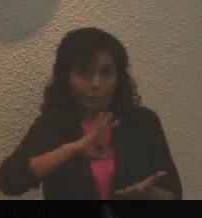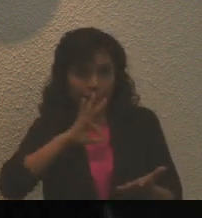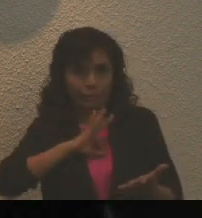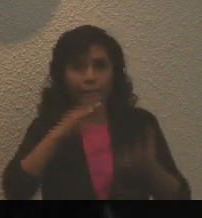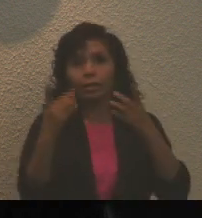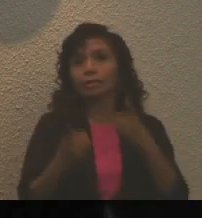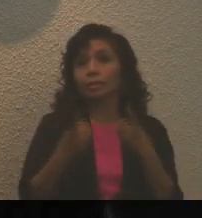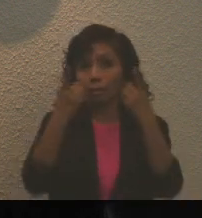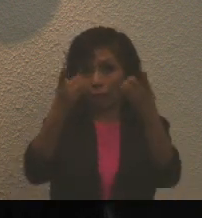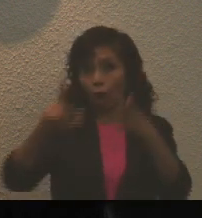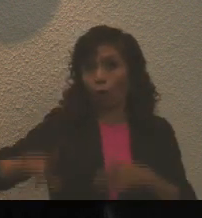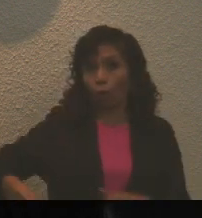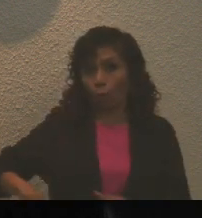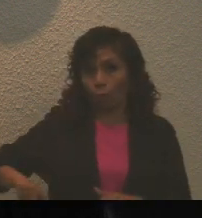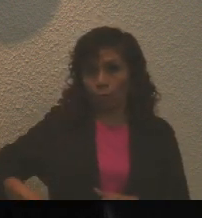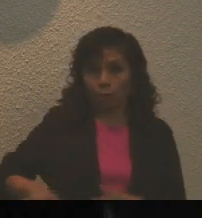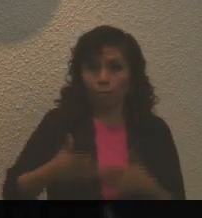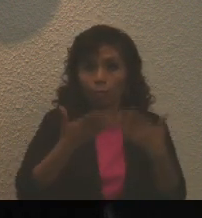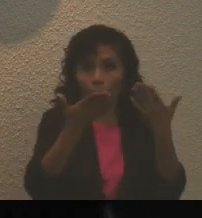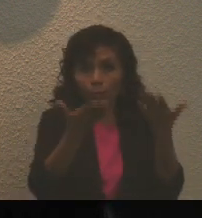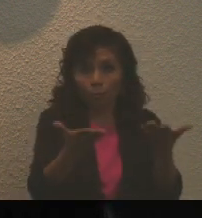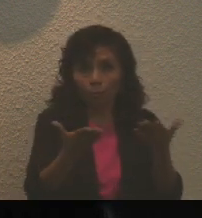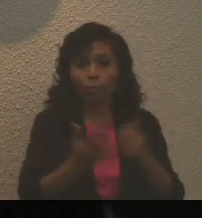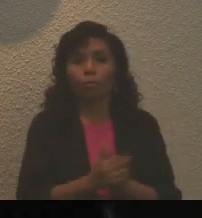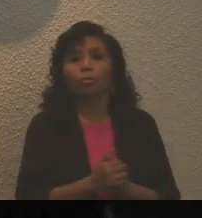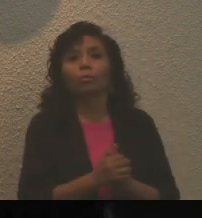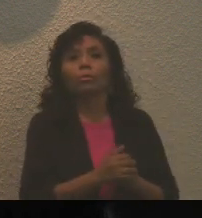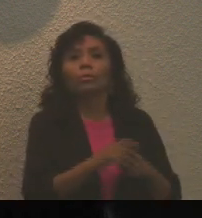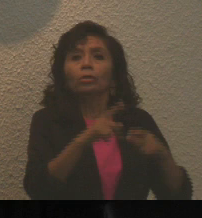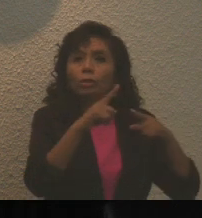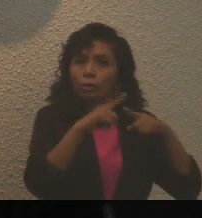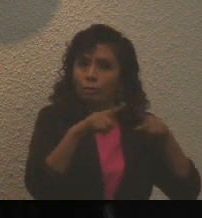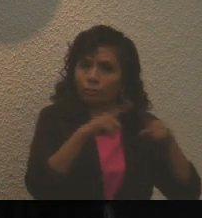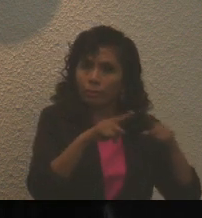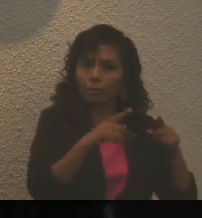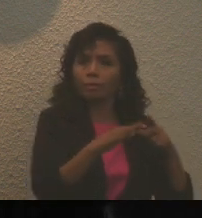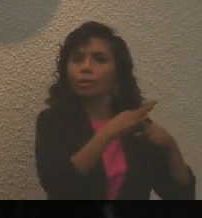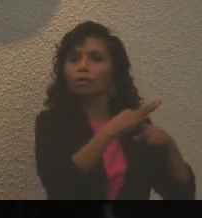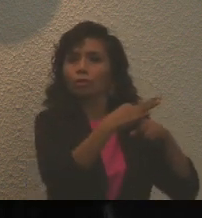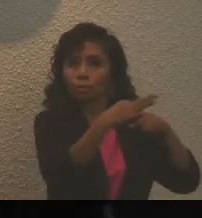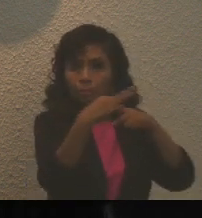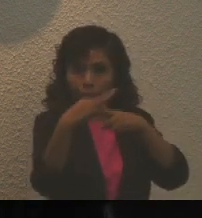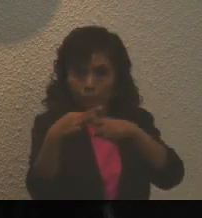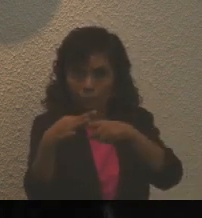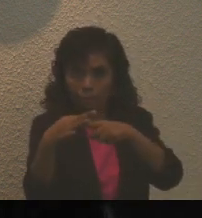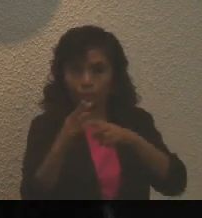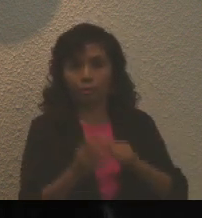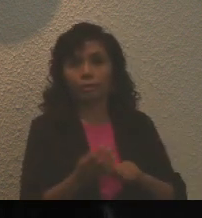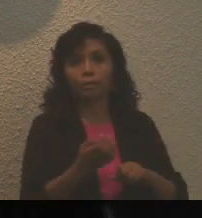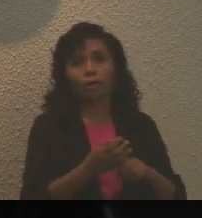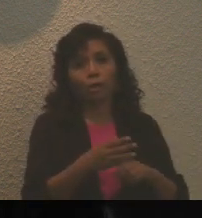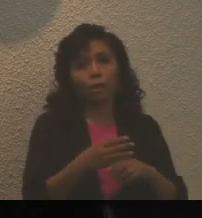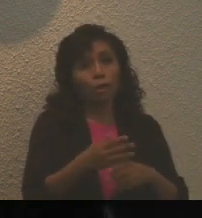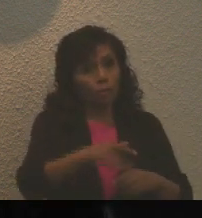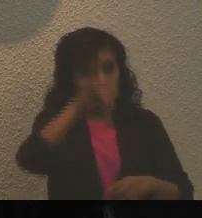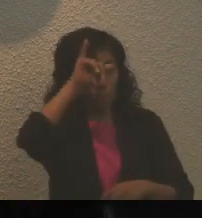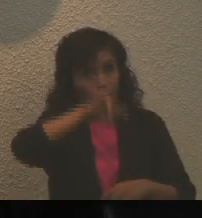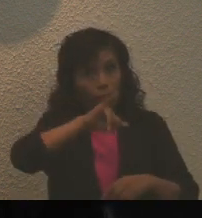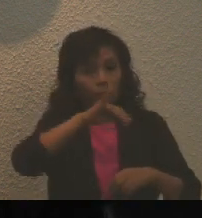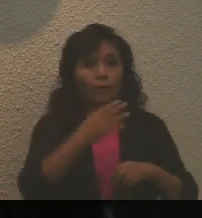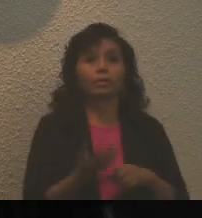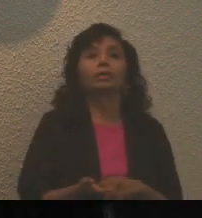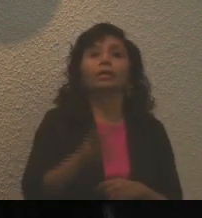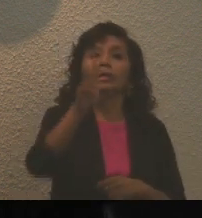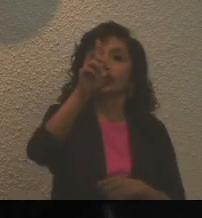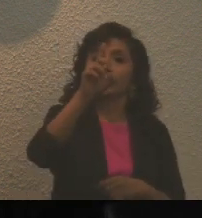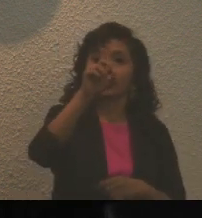Gobierno del Estado por conducto de los representantes de cada uno de los poderes de la entidad, el día 30